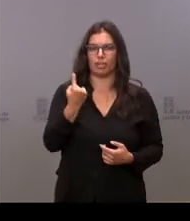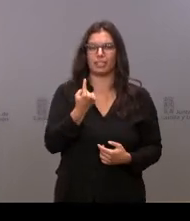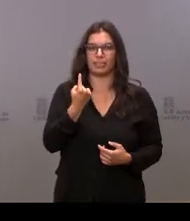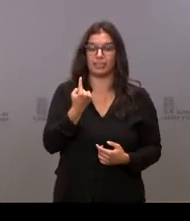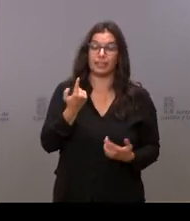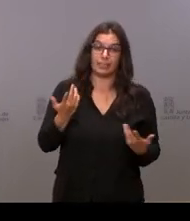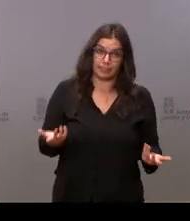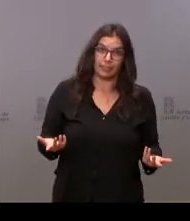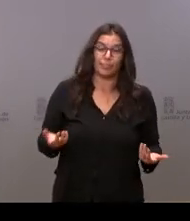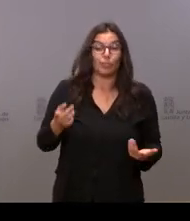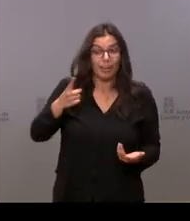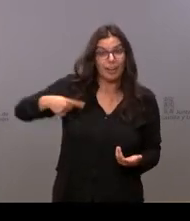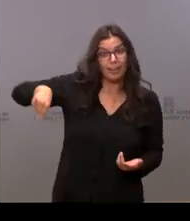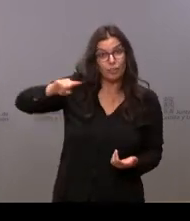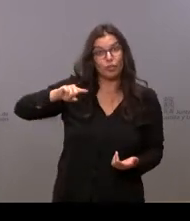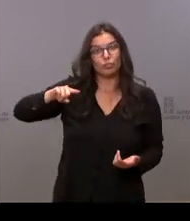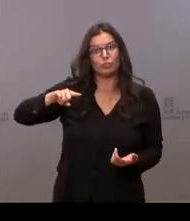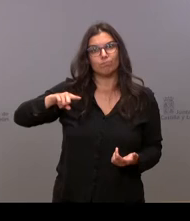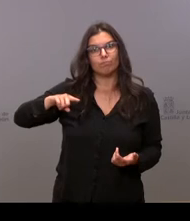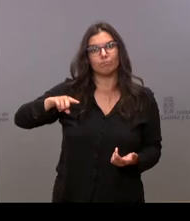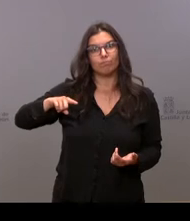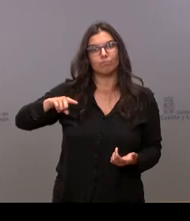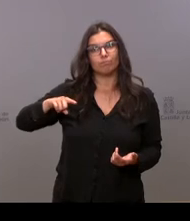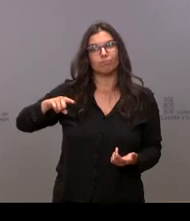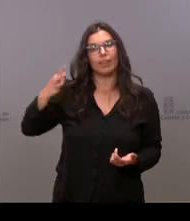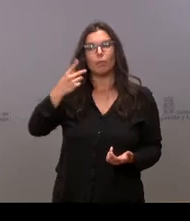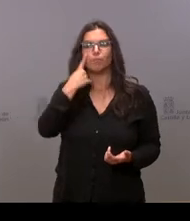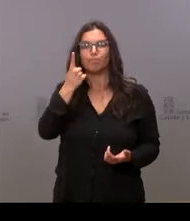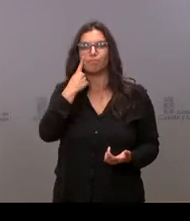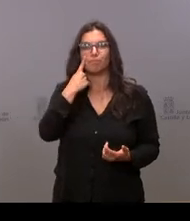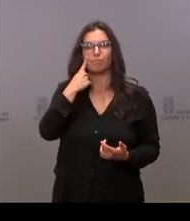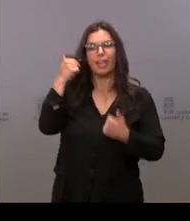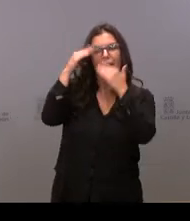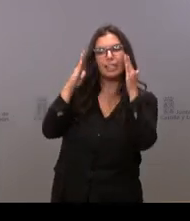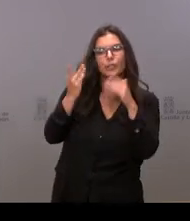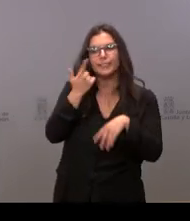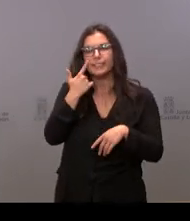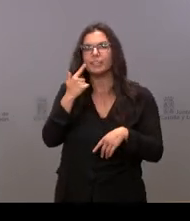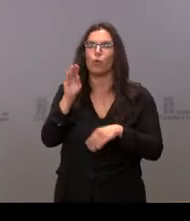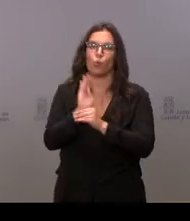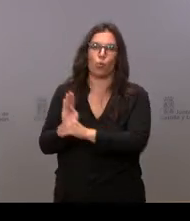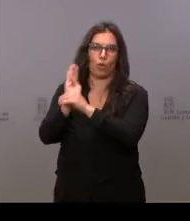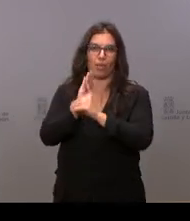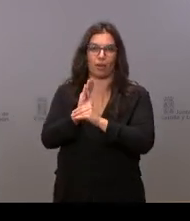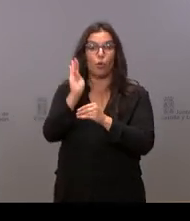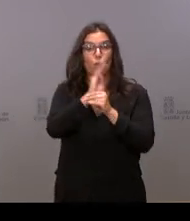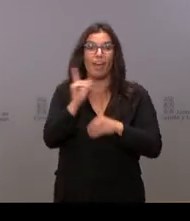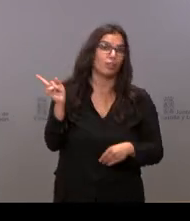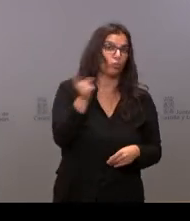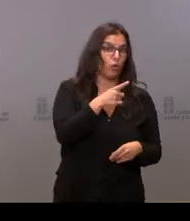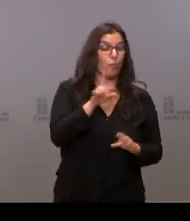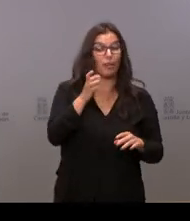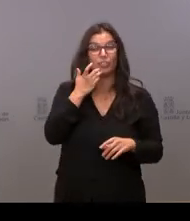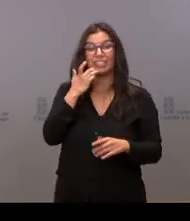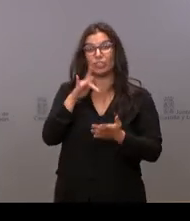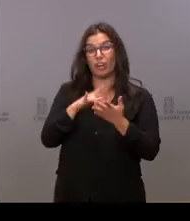Pues bien, a ellos tenemos que estar pendientes y cuidarlos. Cuidarlos a todos, pero a las que